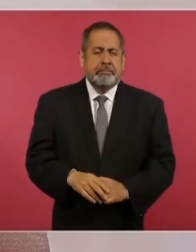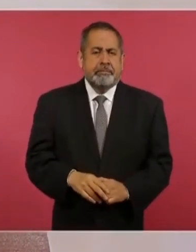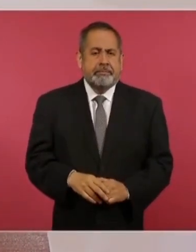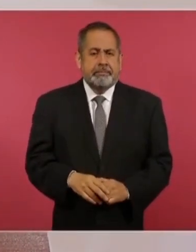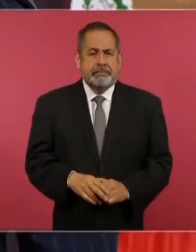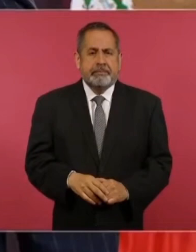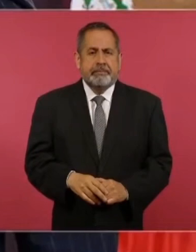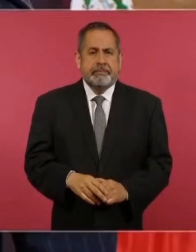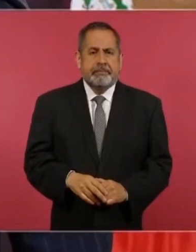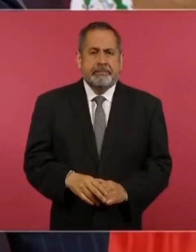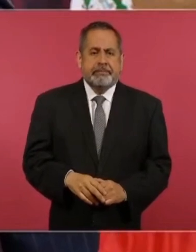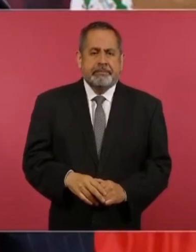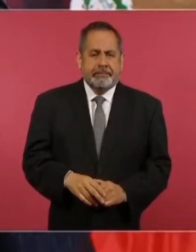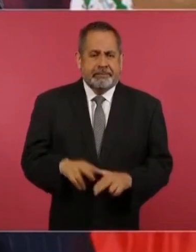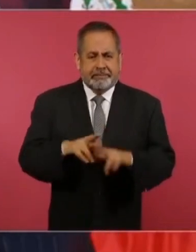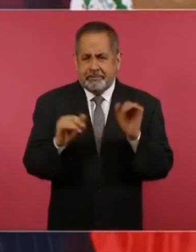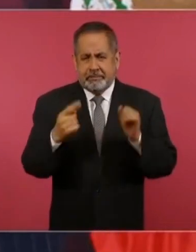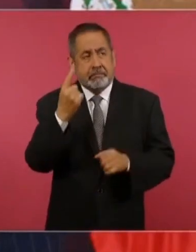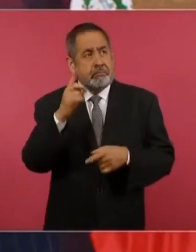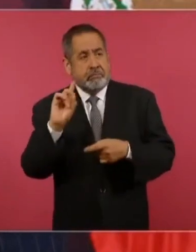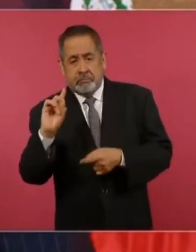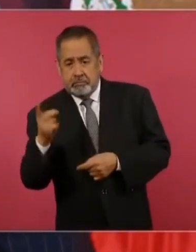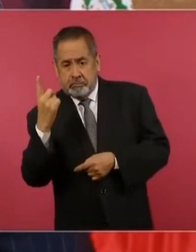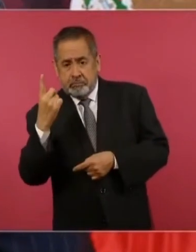ni un dólar.